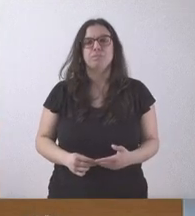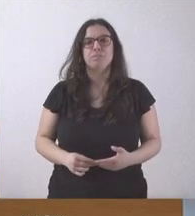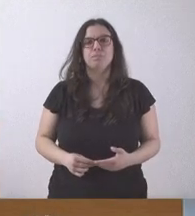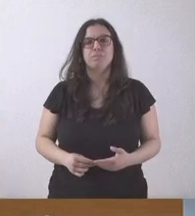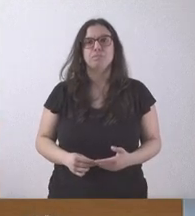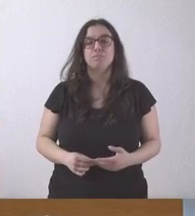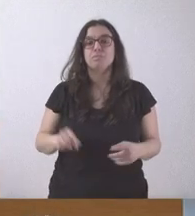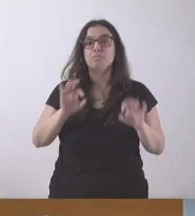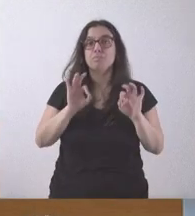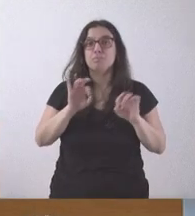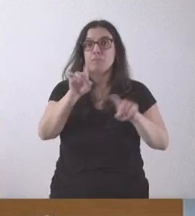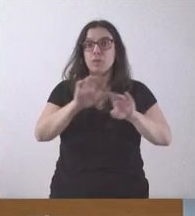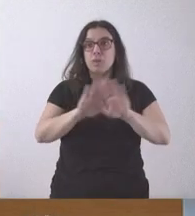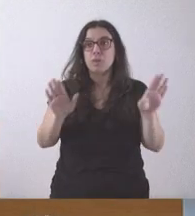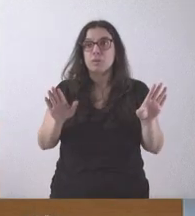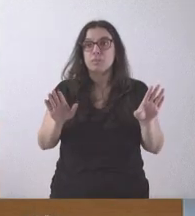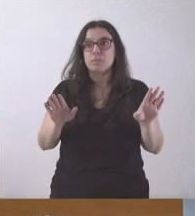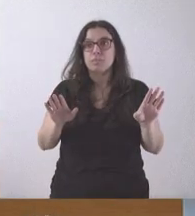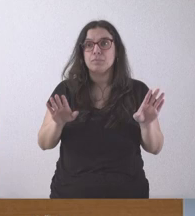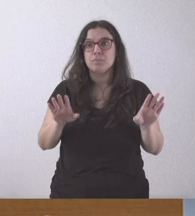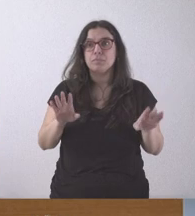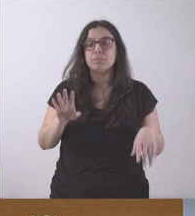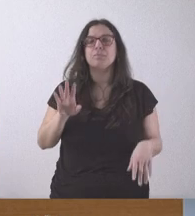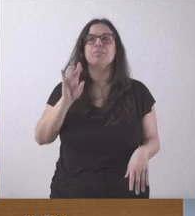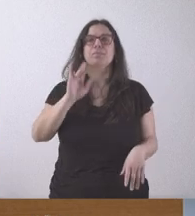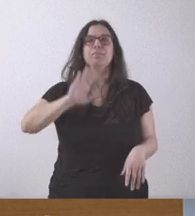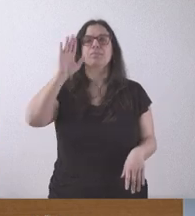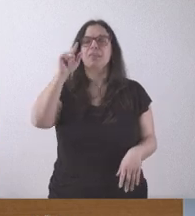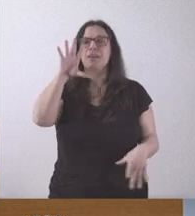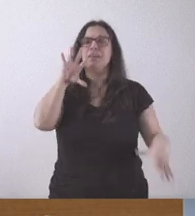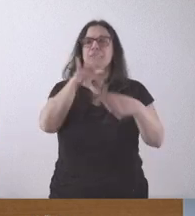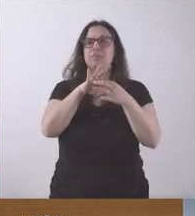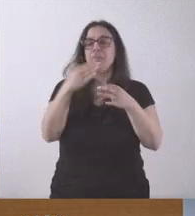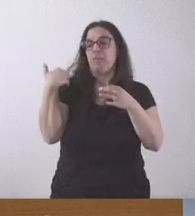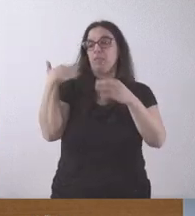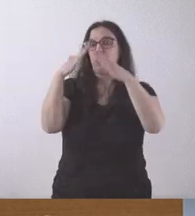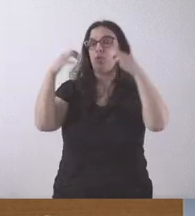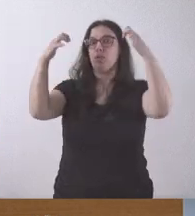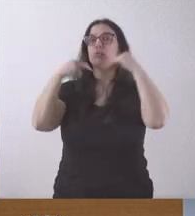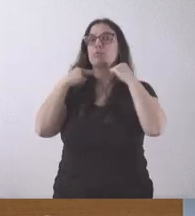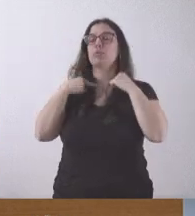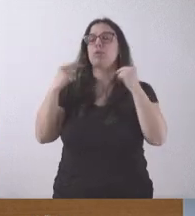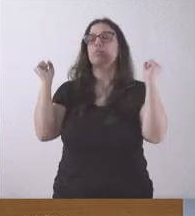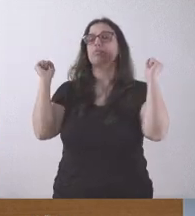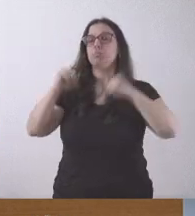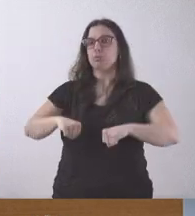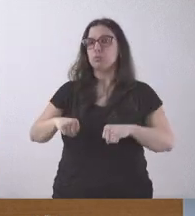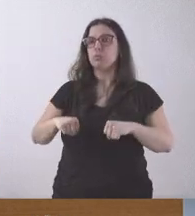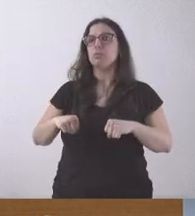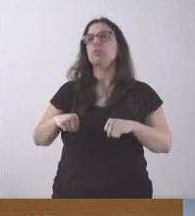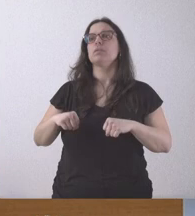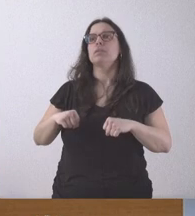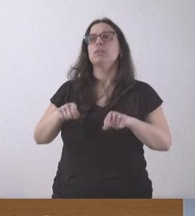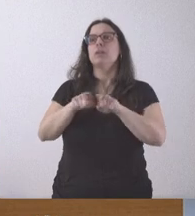¿Alguna pregunta más en la sala? Sí, relacionado con esto, en el Congreso acaban de aprobar la senda de